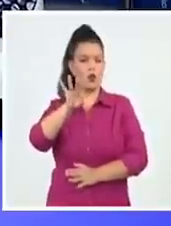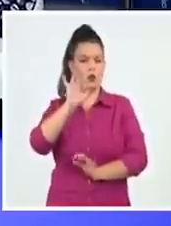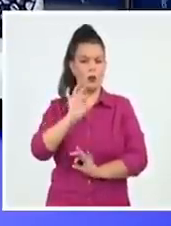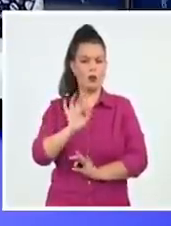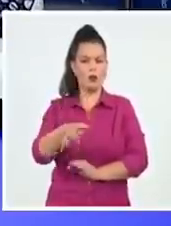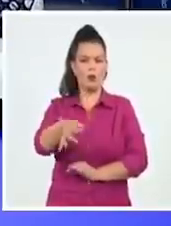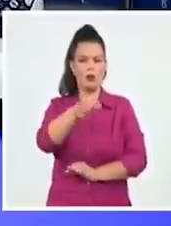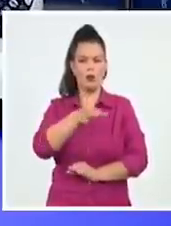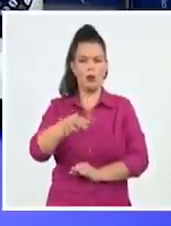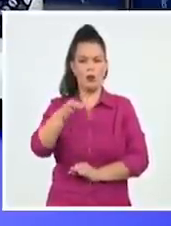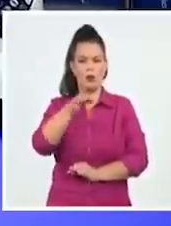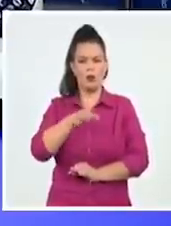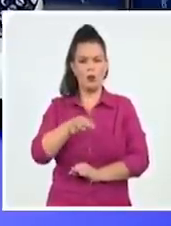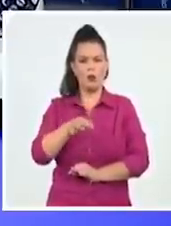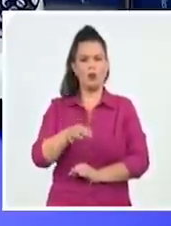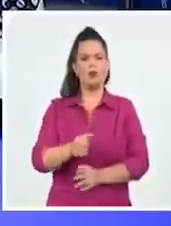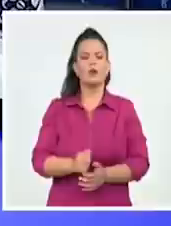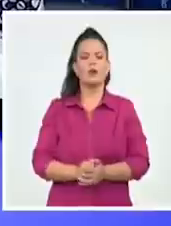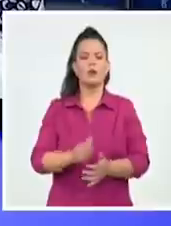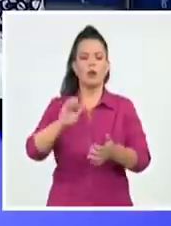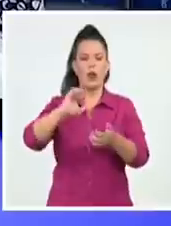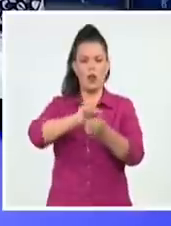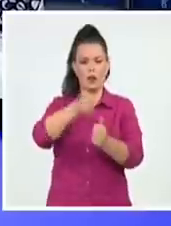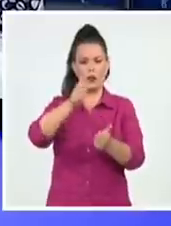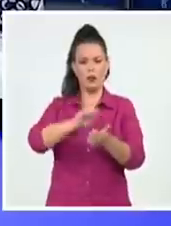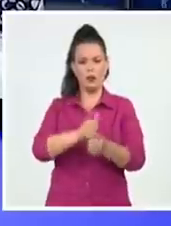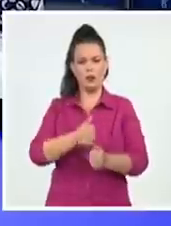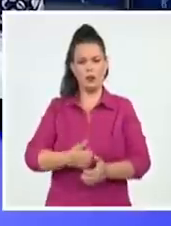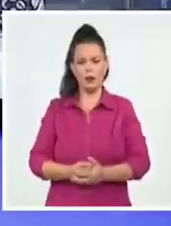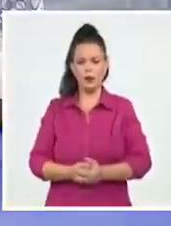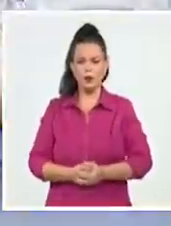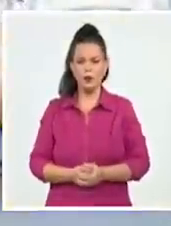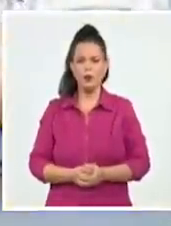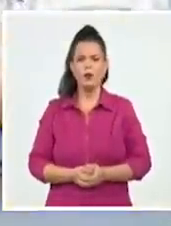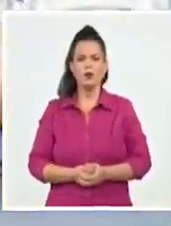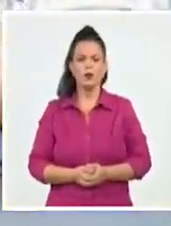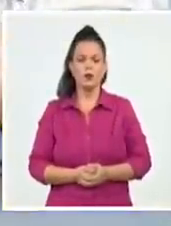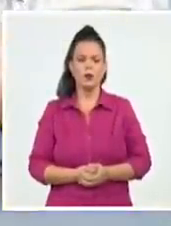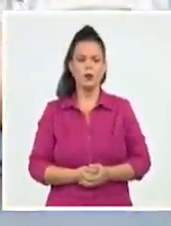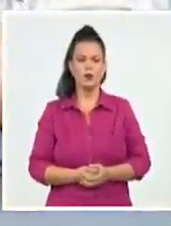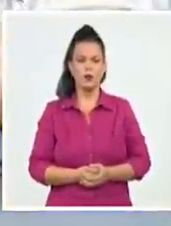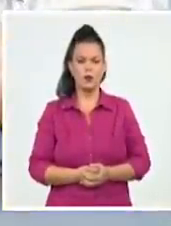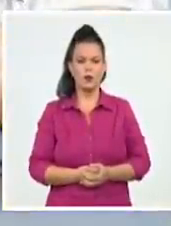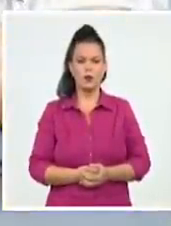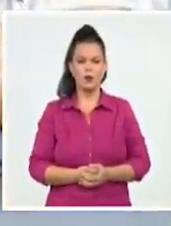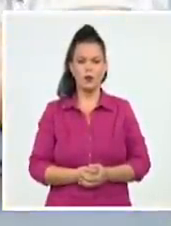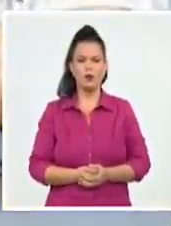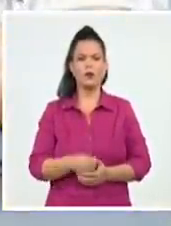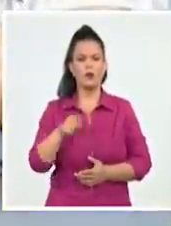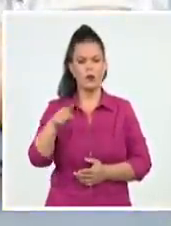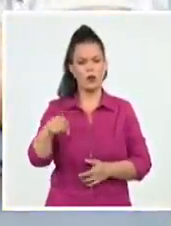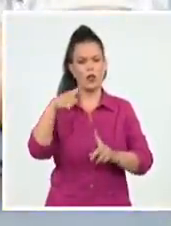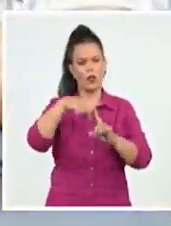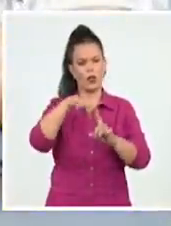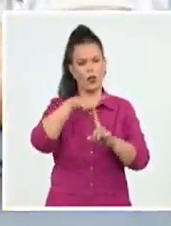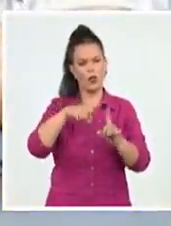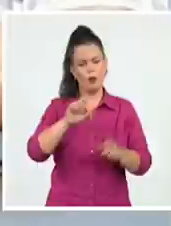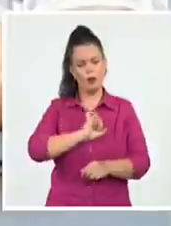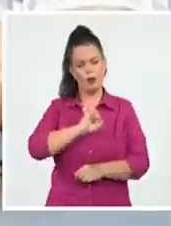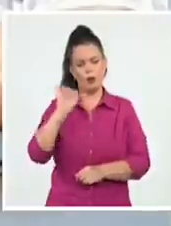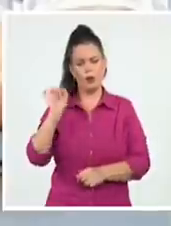primeros estudios primarios y secundarios transcurrieron en esa localidad y alcanzó la enseñanza media superior. Desde